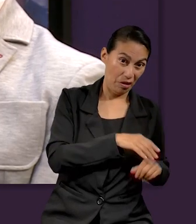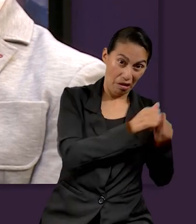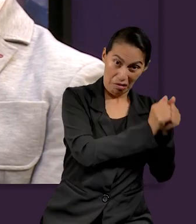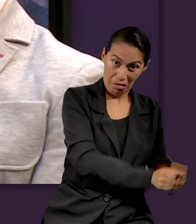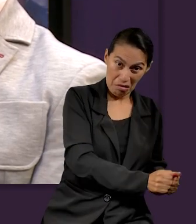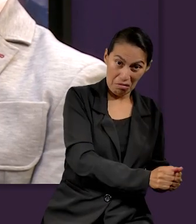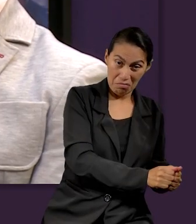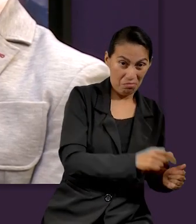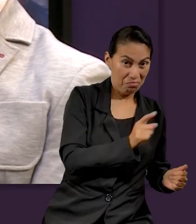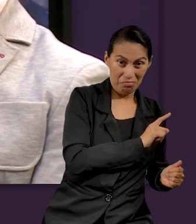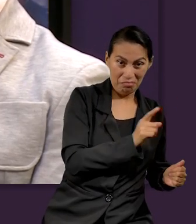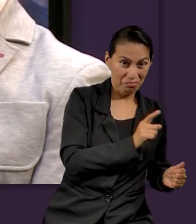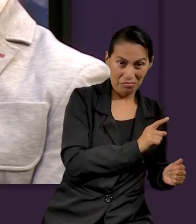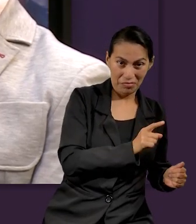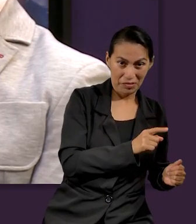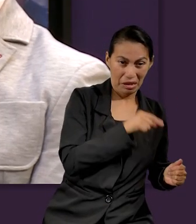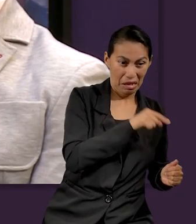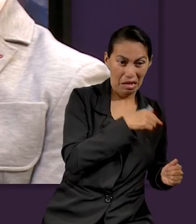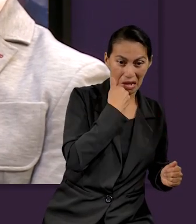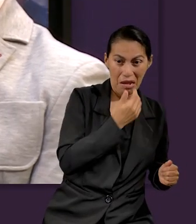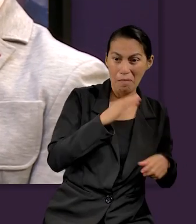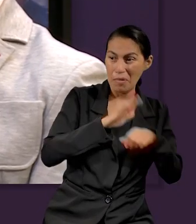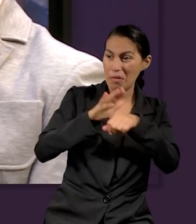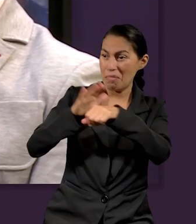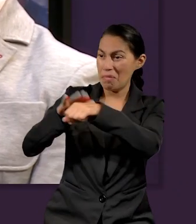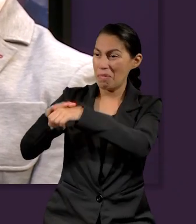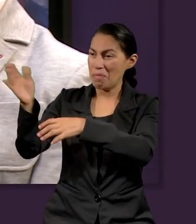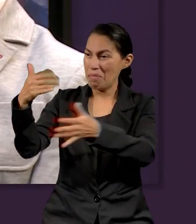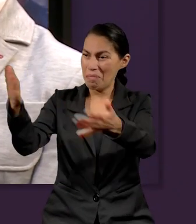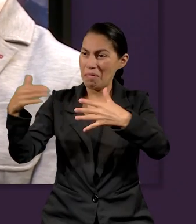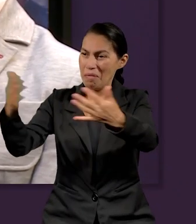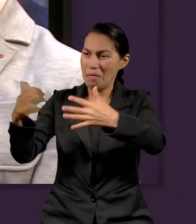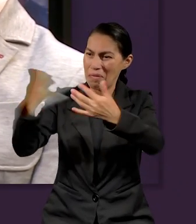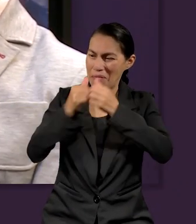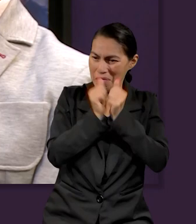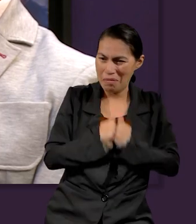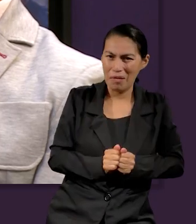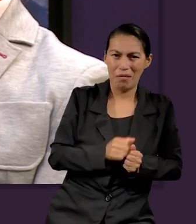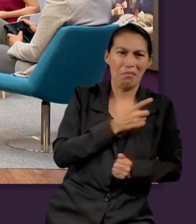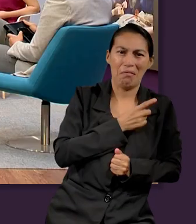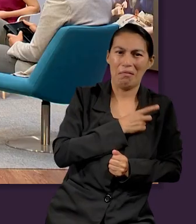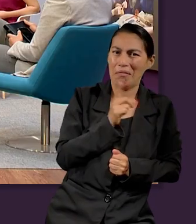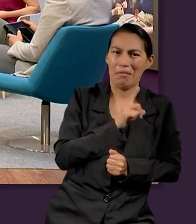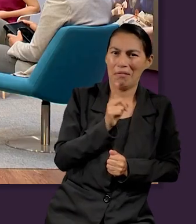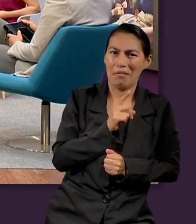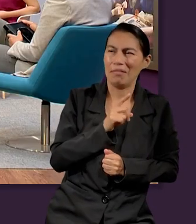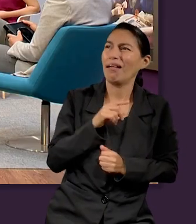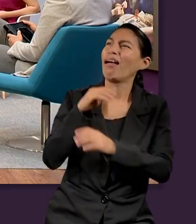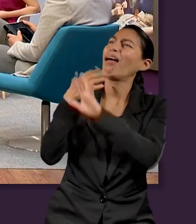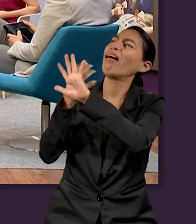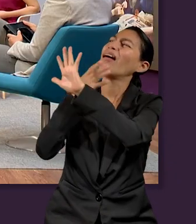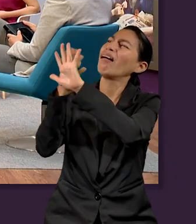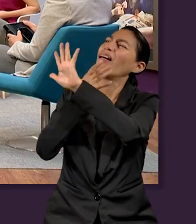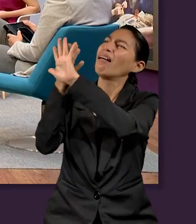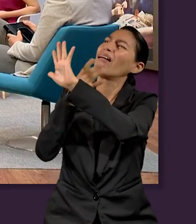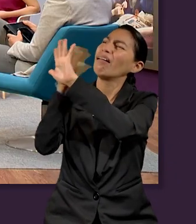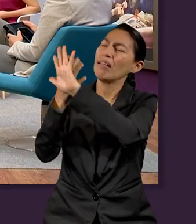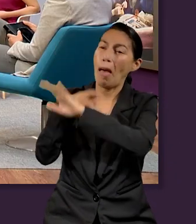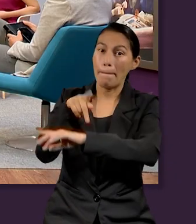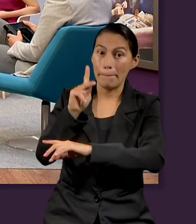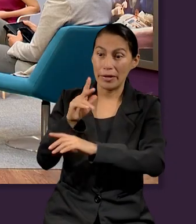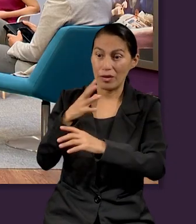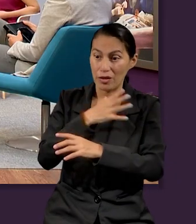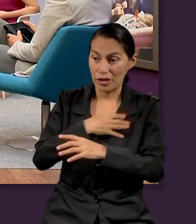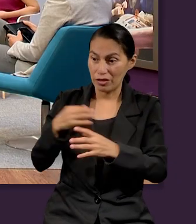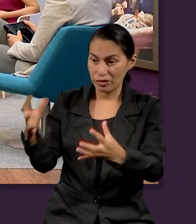mayoría de la gente que se pueda se quede aquí con nosotros. Bueno, que se quede aquí con él en la tierra, creo yo. ¿Correcto? Ahora, va